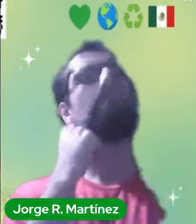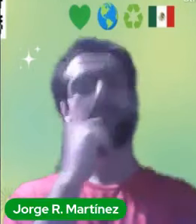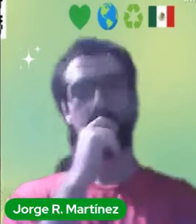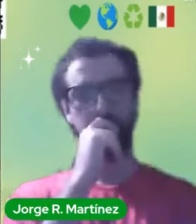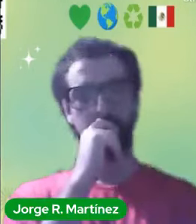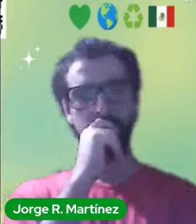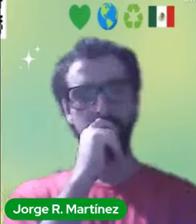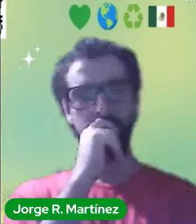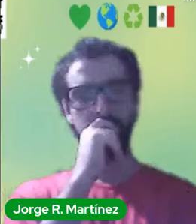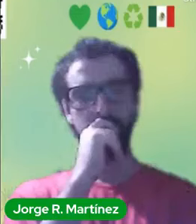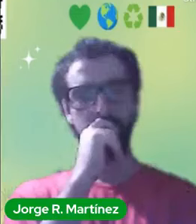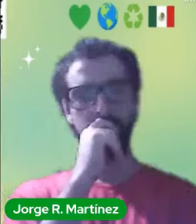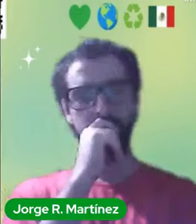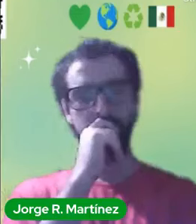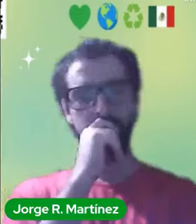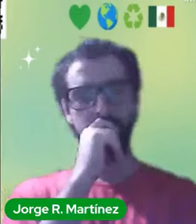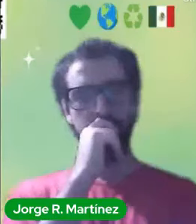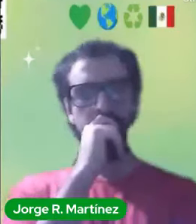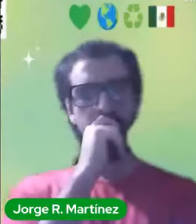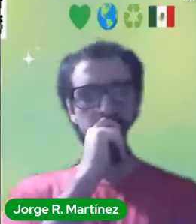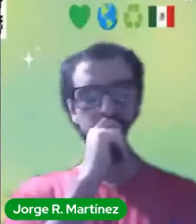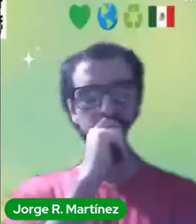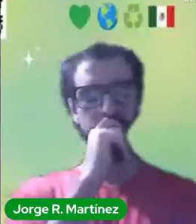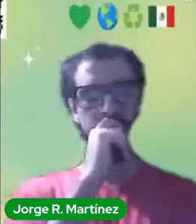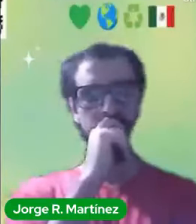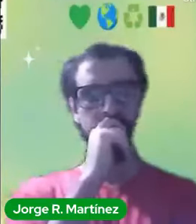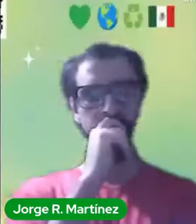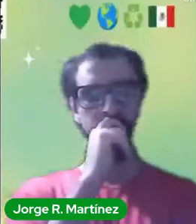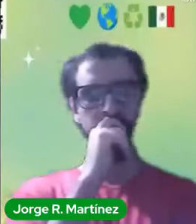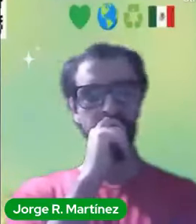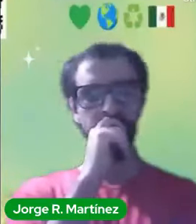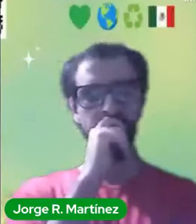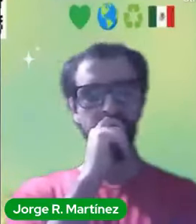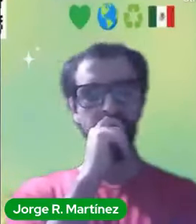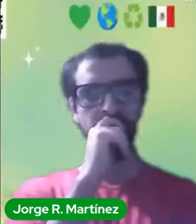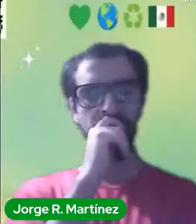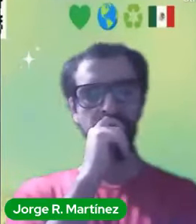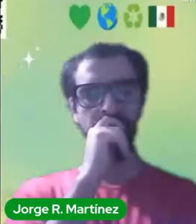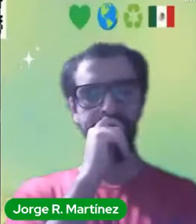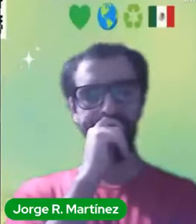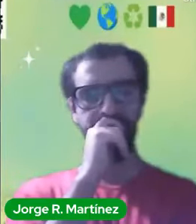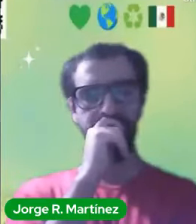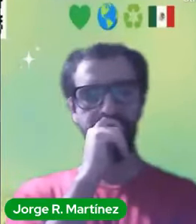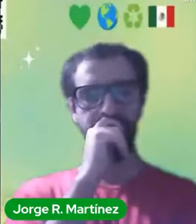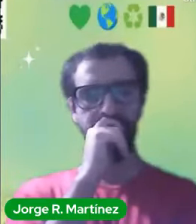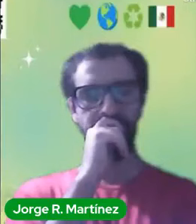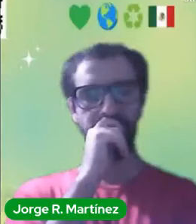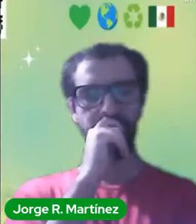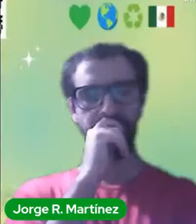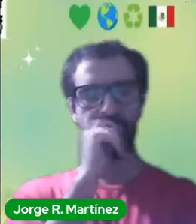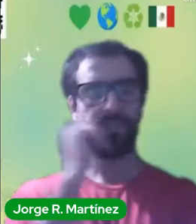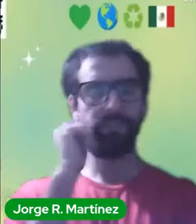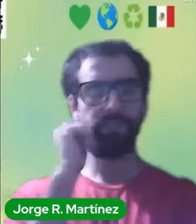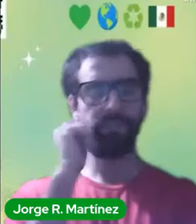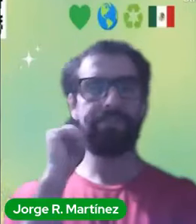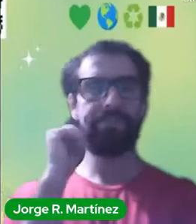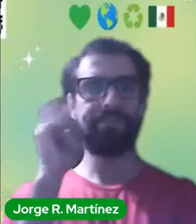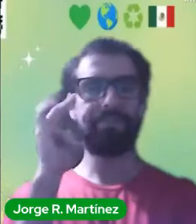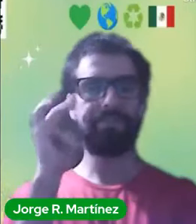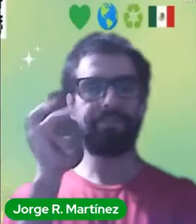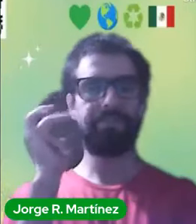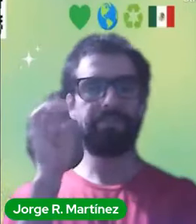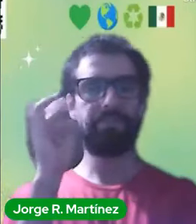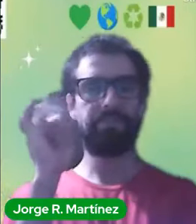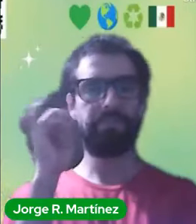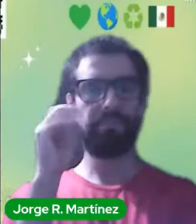hablamos de electromovilidad de ciclovías pero un tema pendiente más de 15 años que tenemos ciclovías en la Ciudad de México